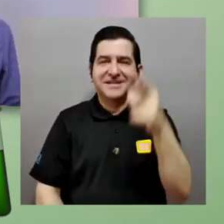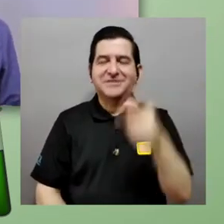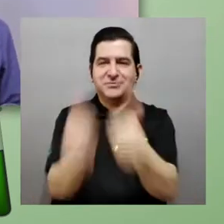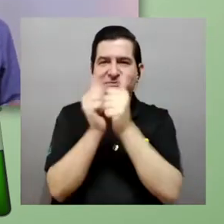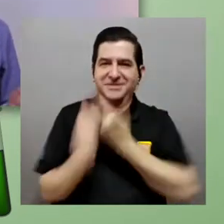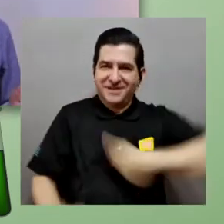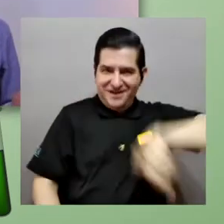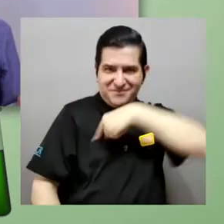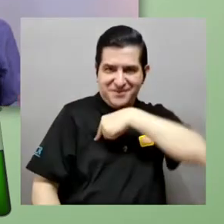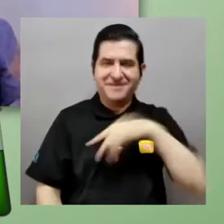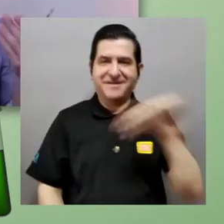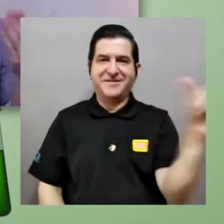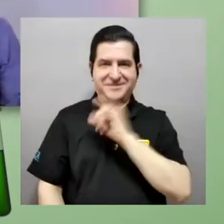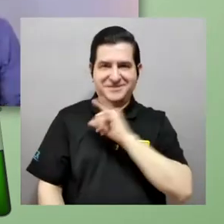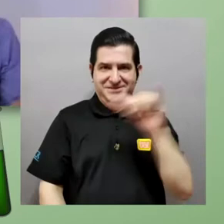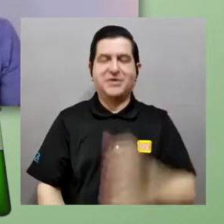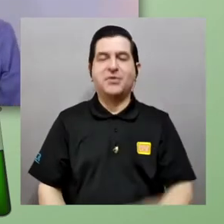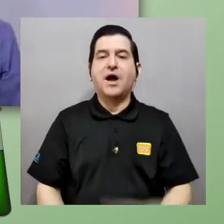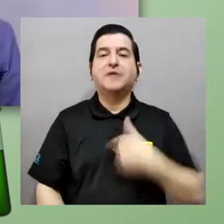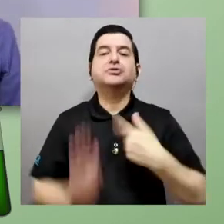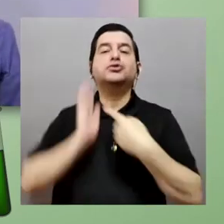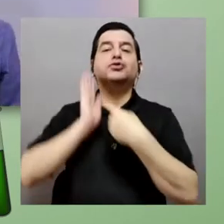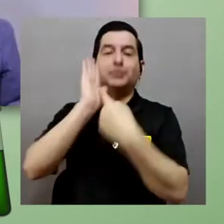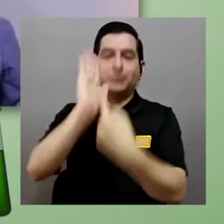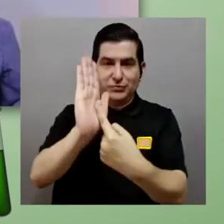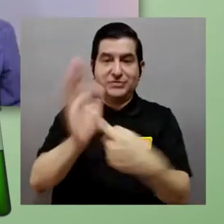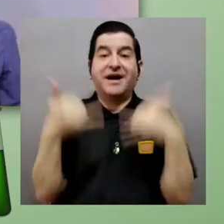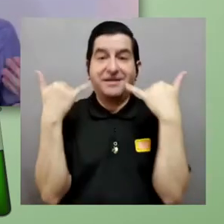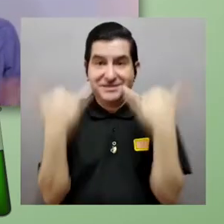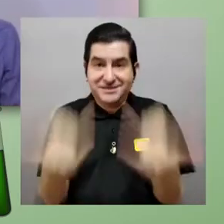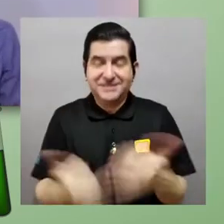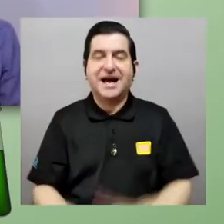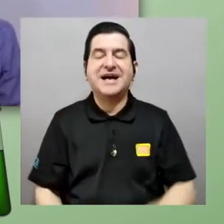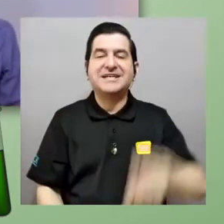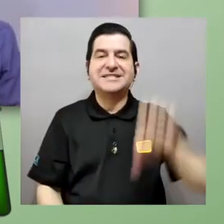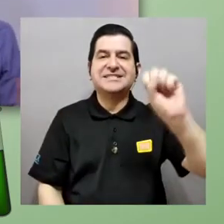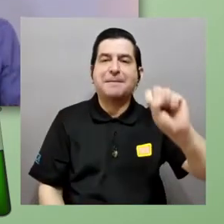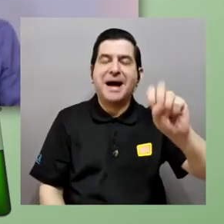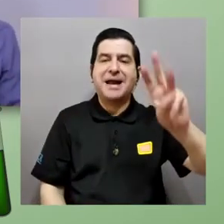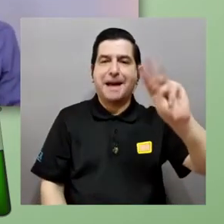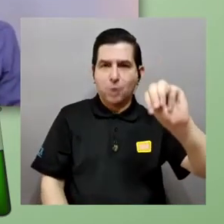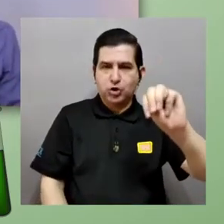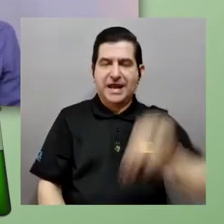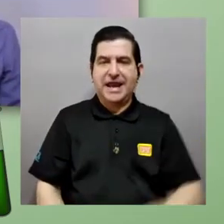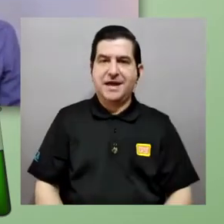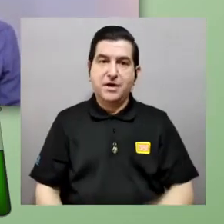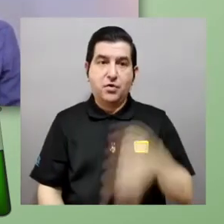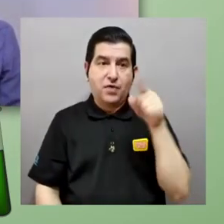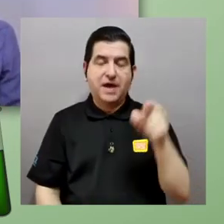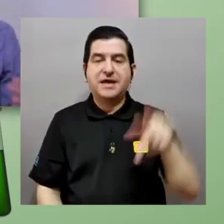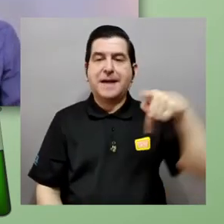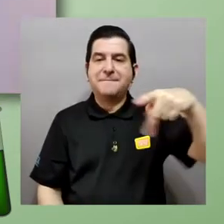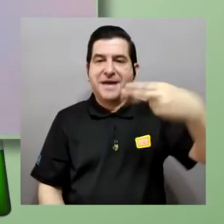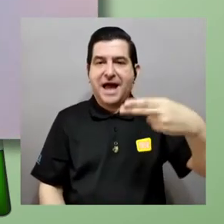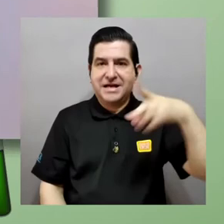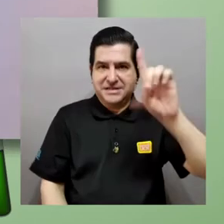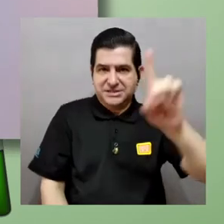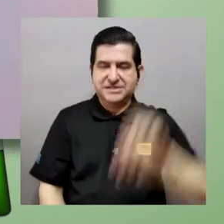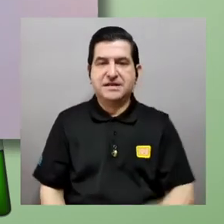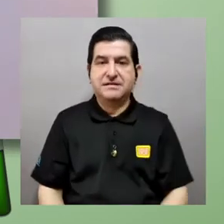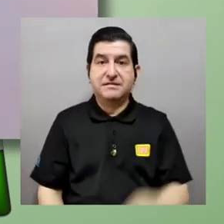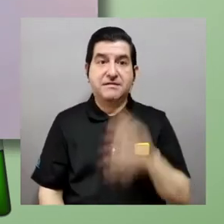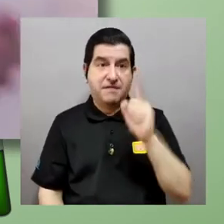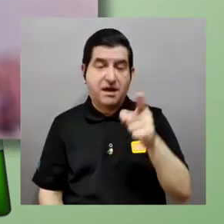gracias les como les decía vamos a conversar primero en dos segmentos principales donde cada